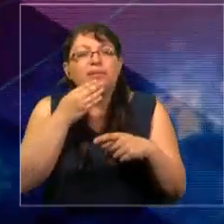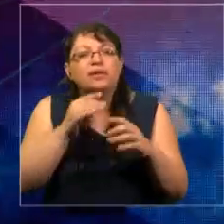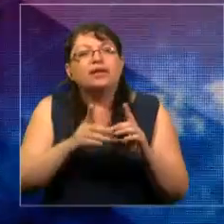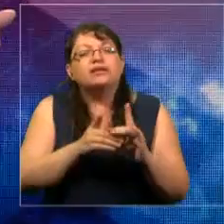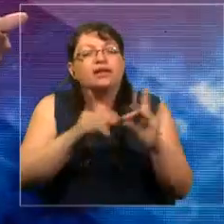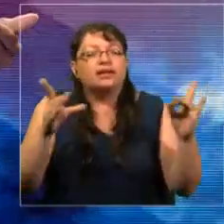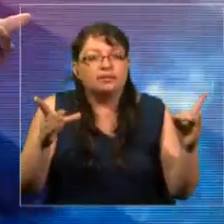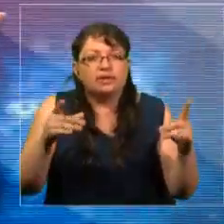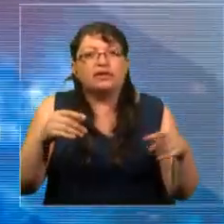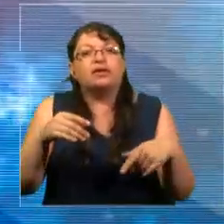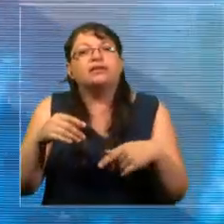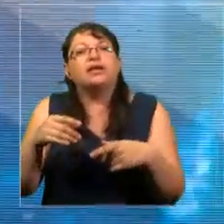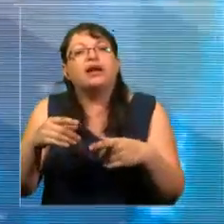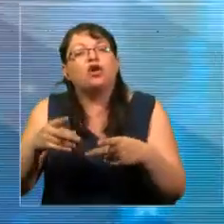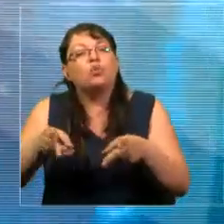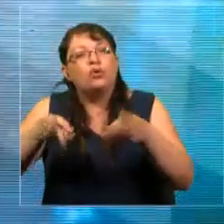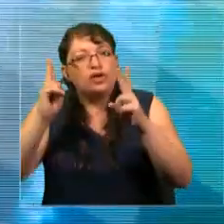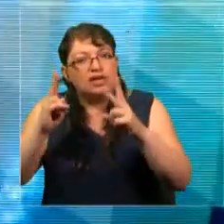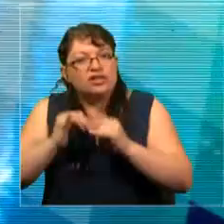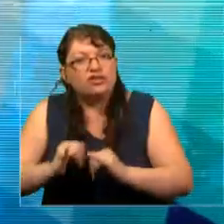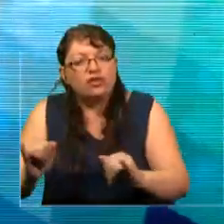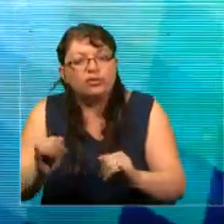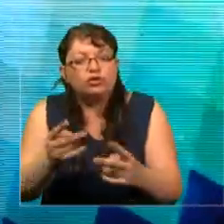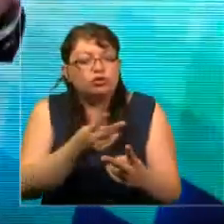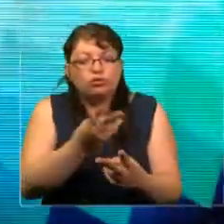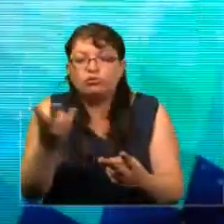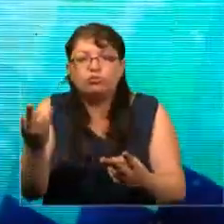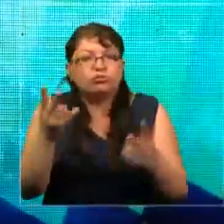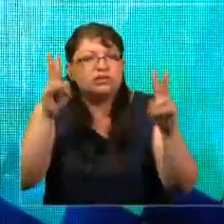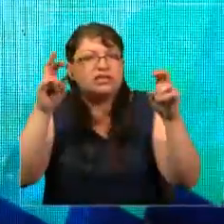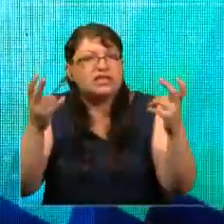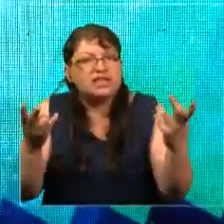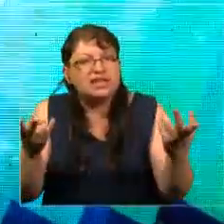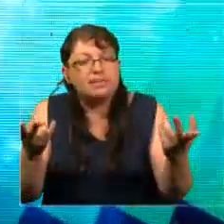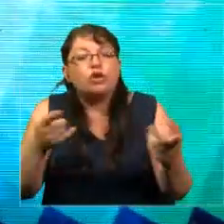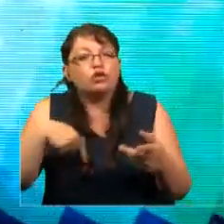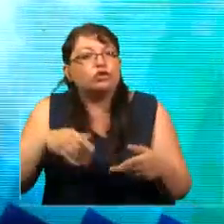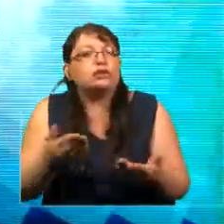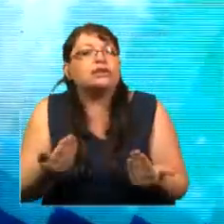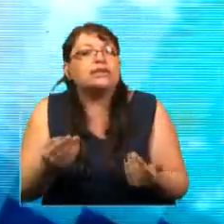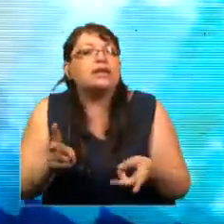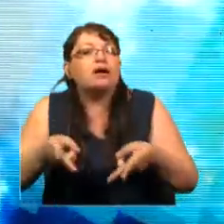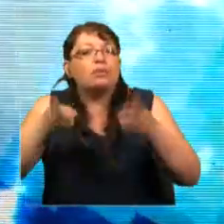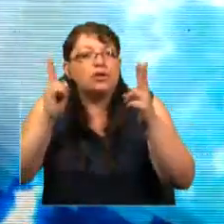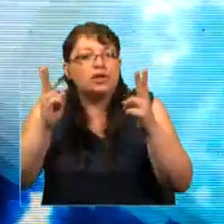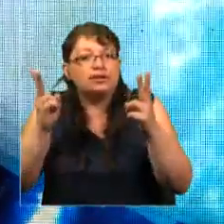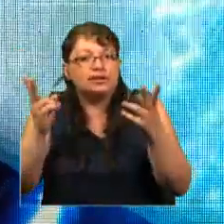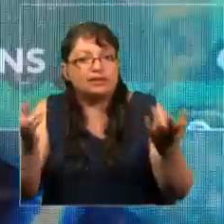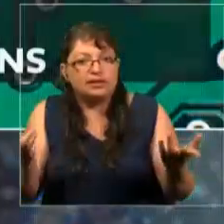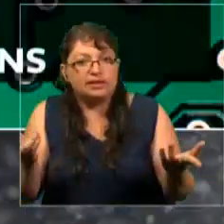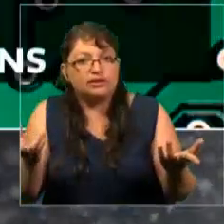son dos caras de la misma moneda y necesitamos los derechos para preservar la integridad, confianza y fe